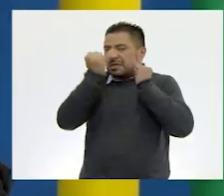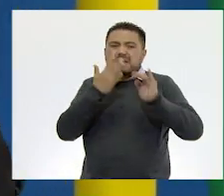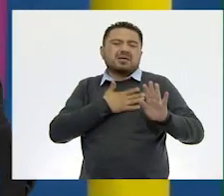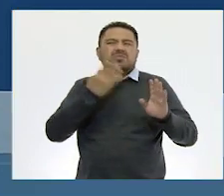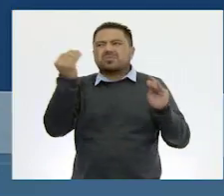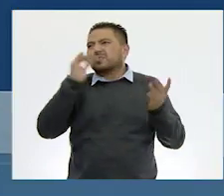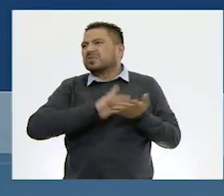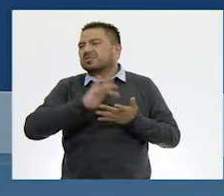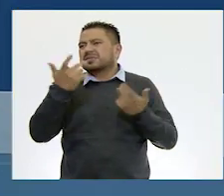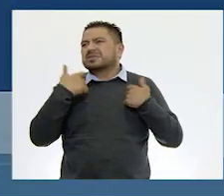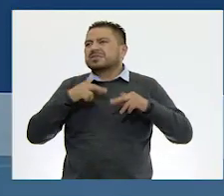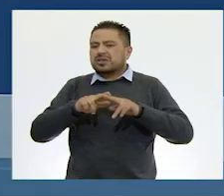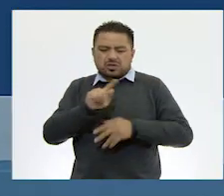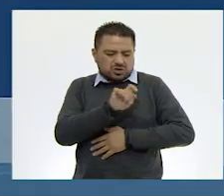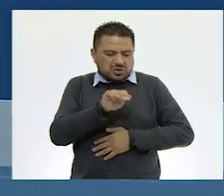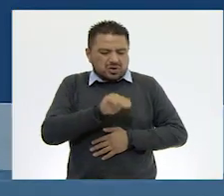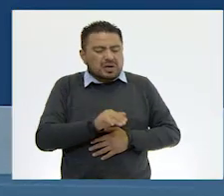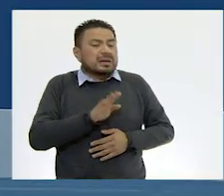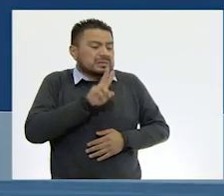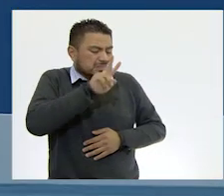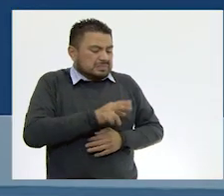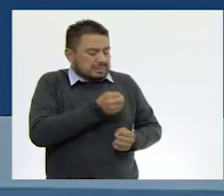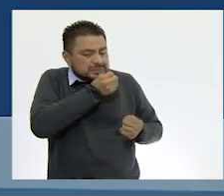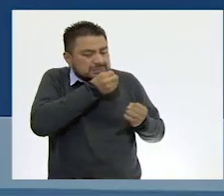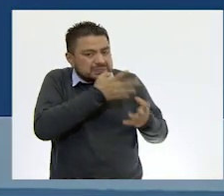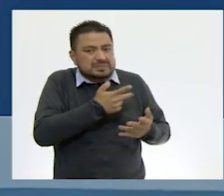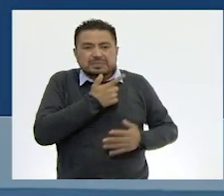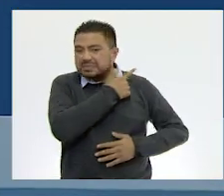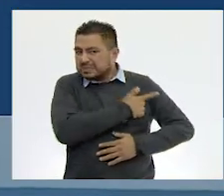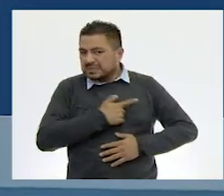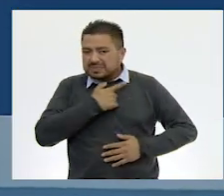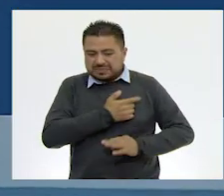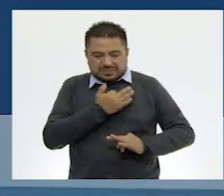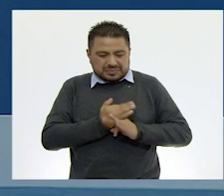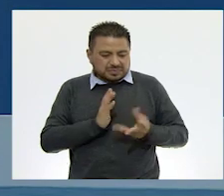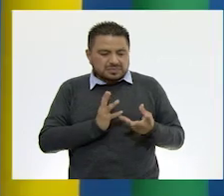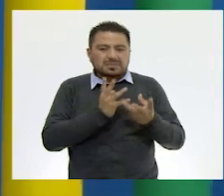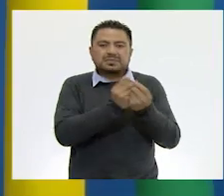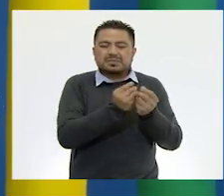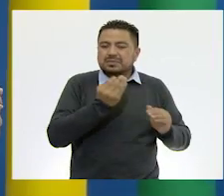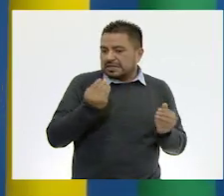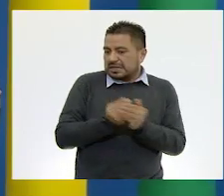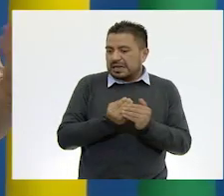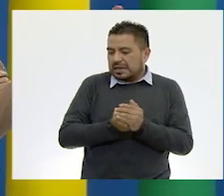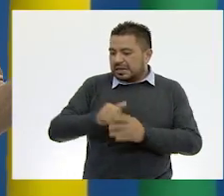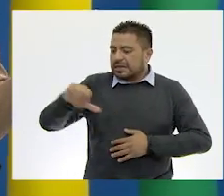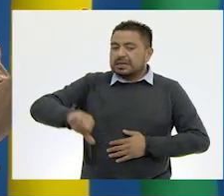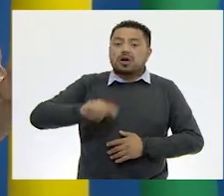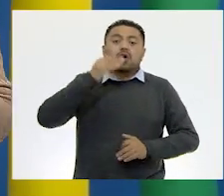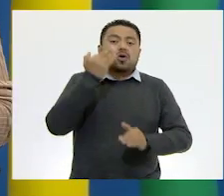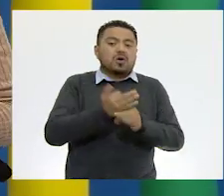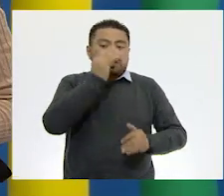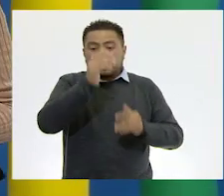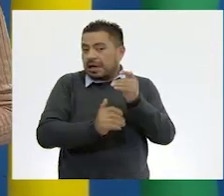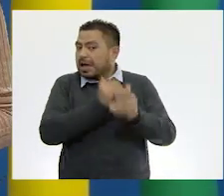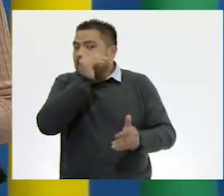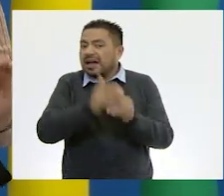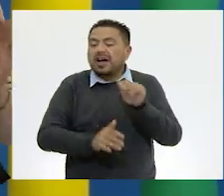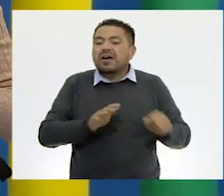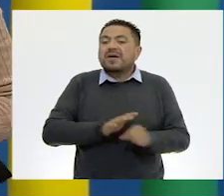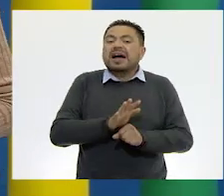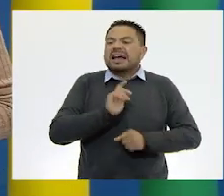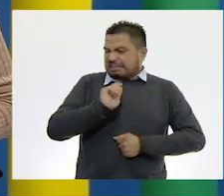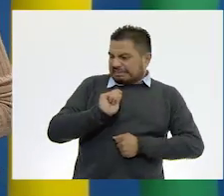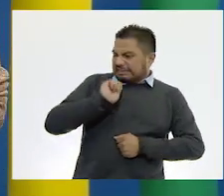Muchísimas gracias, Ton. La pasé increíble. Ha sido un placer estar con ustedes en esta clase. Hemos terminado con